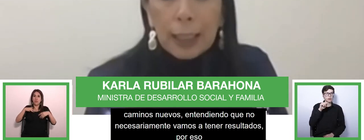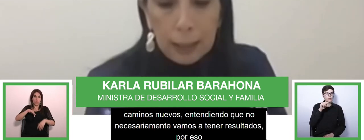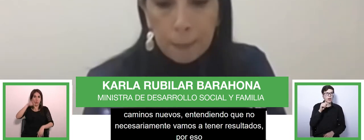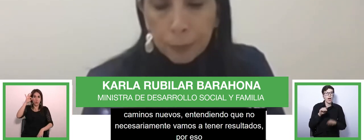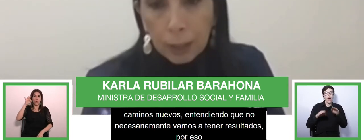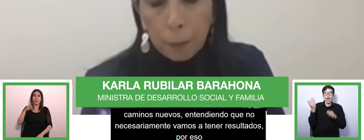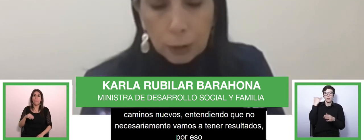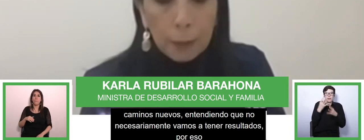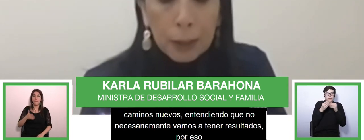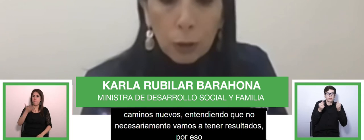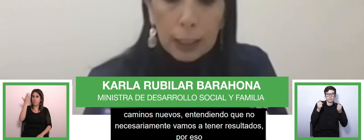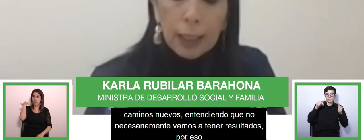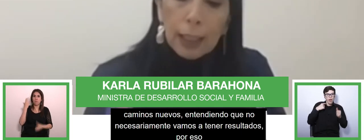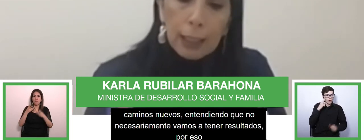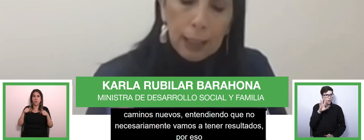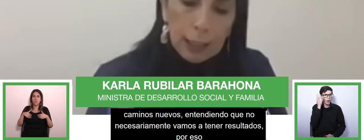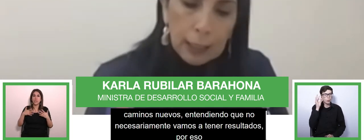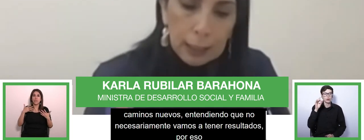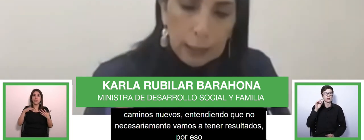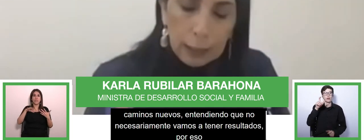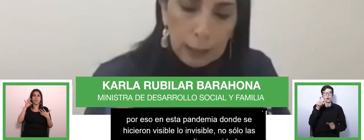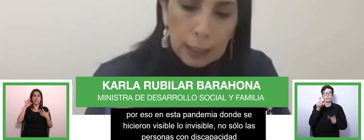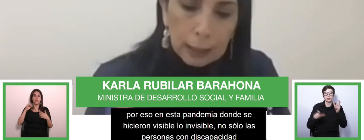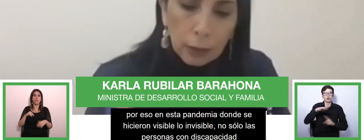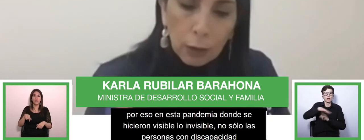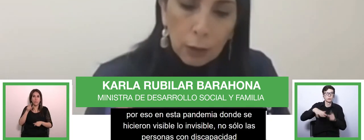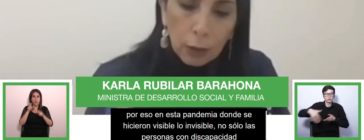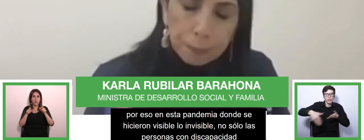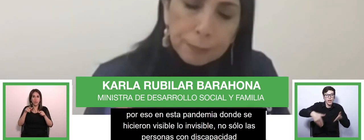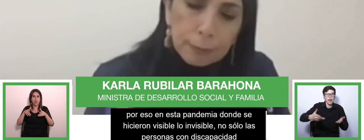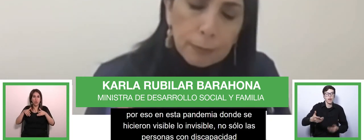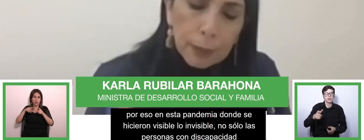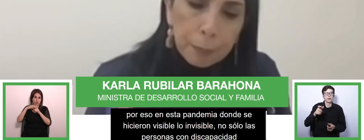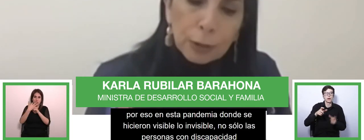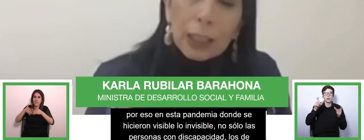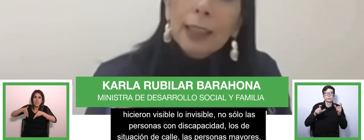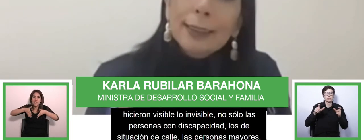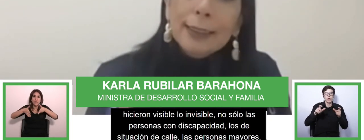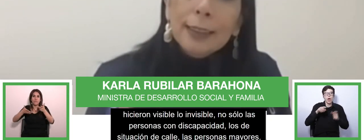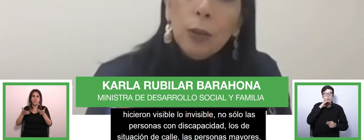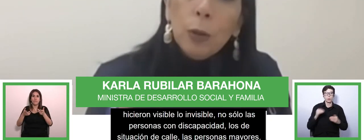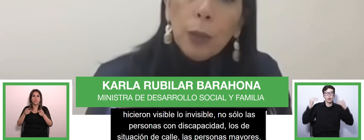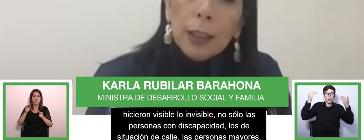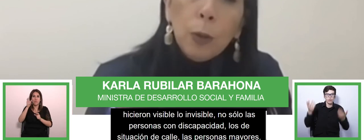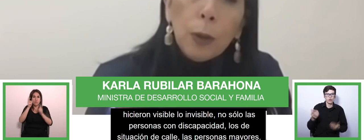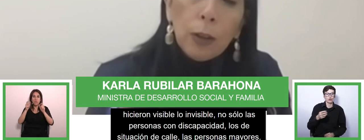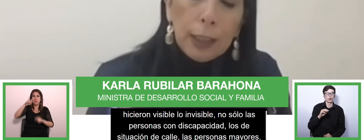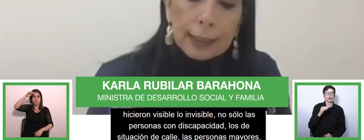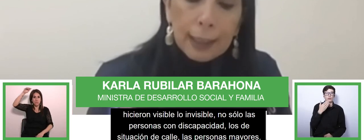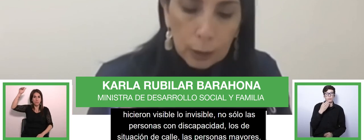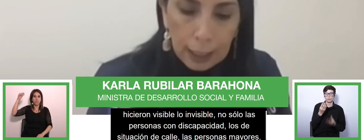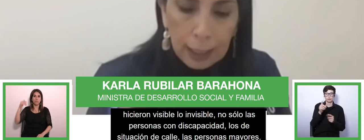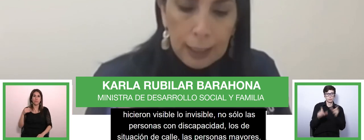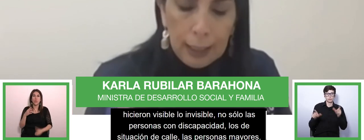situación de calle las personas mayores y tantas personas que se han sentido excluidos